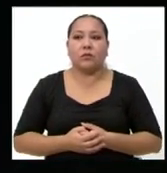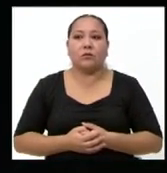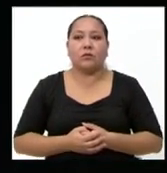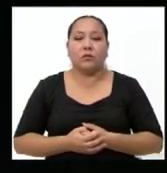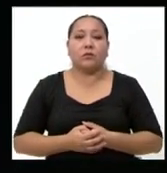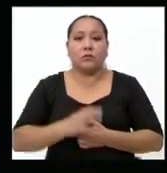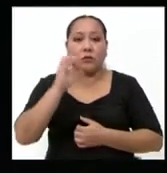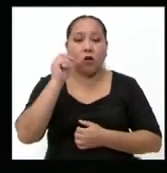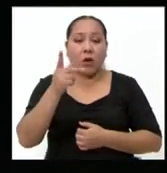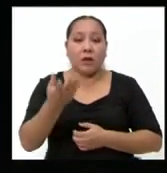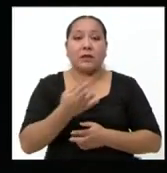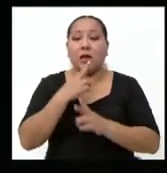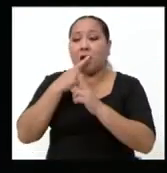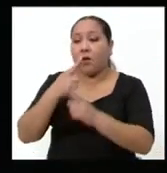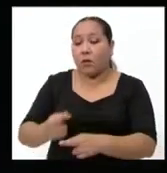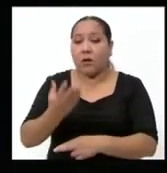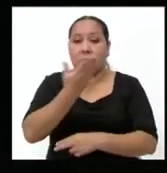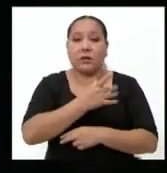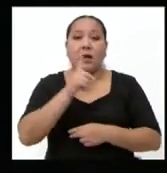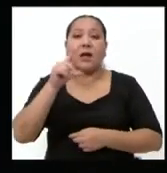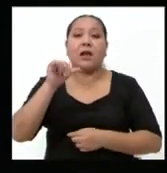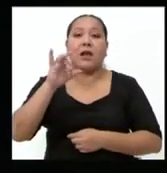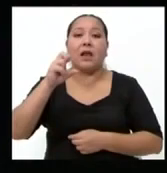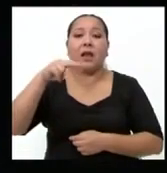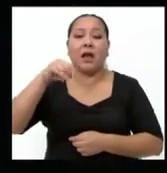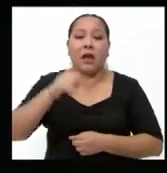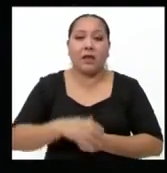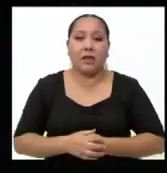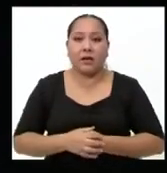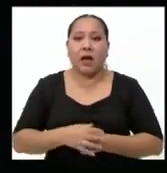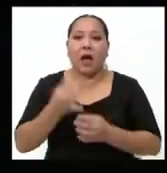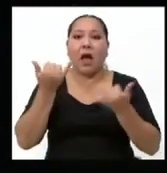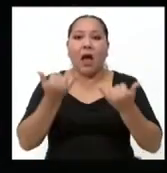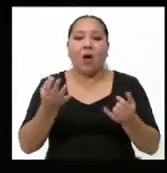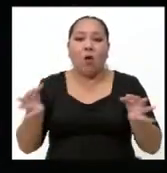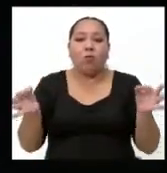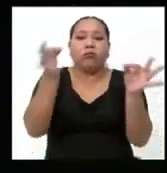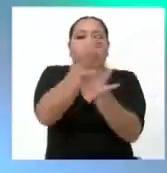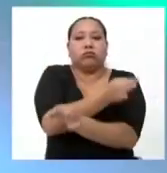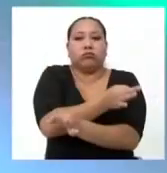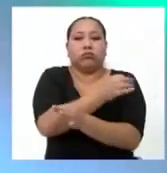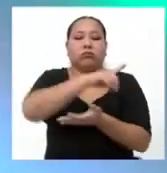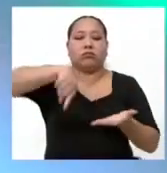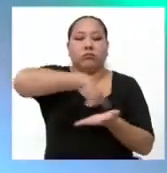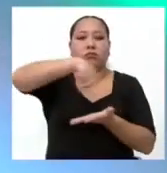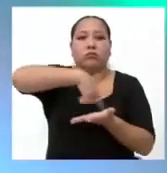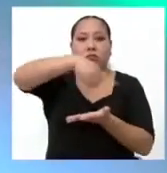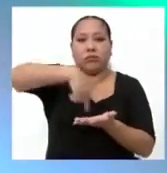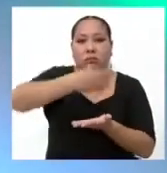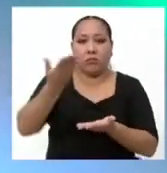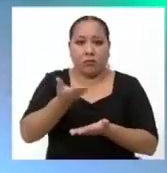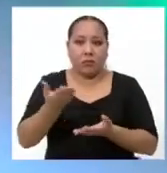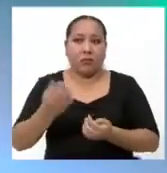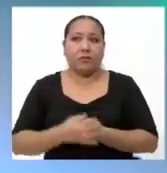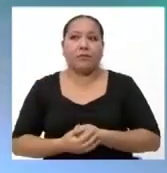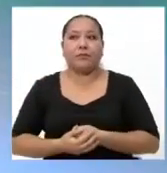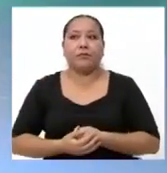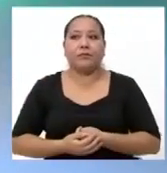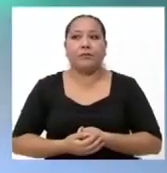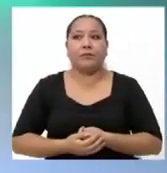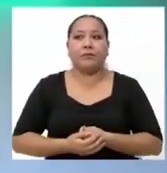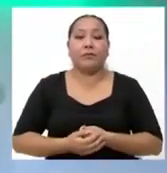Bien, esa ha sido la dúplica de la candidata Liliana Rojas. Ahora vamos a invertir el proceso y vamos a girar la ruleta para que